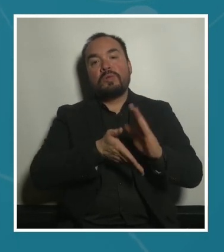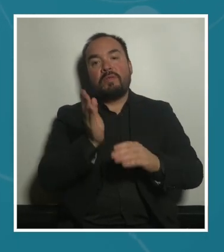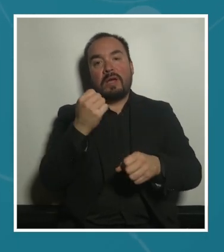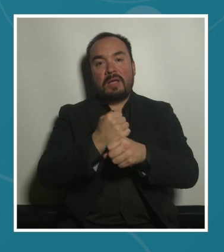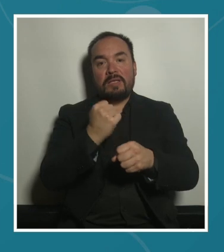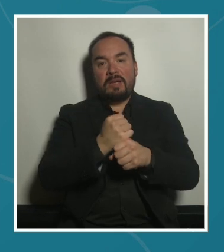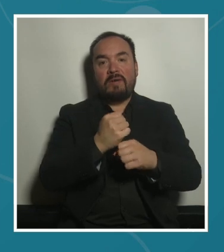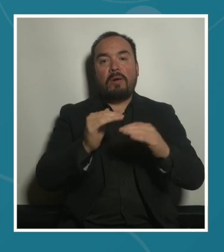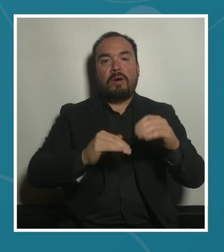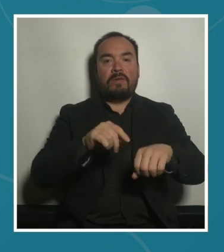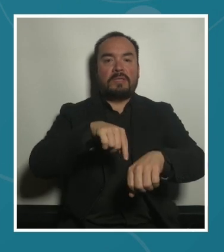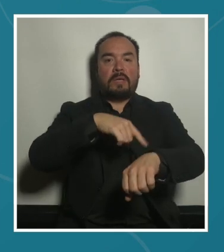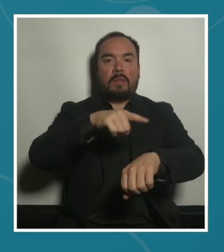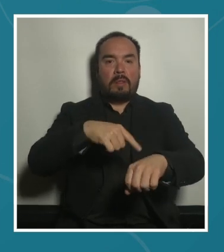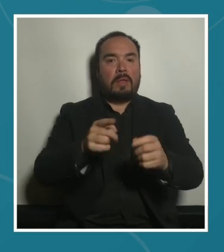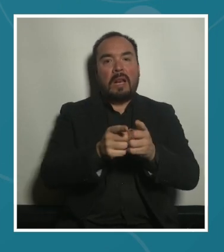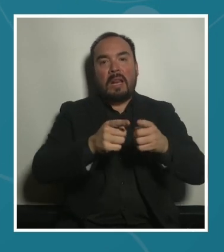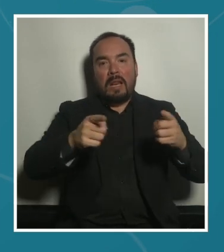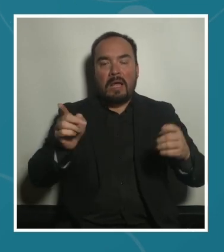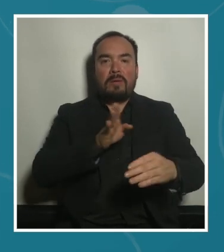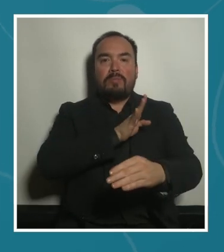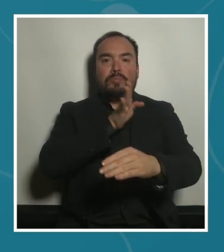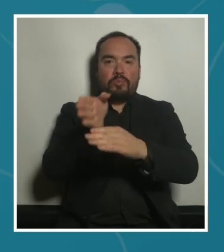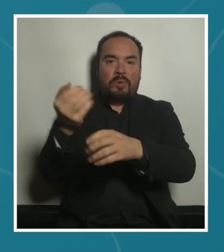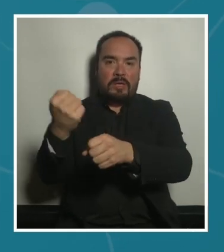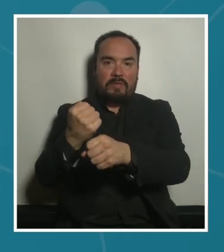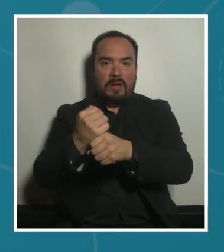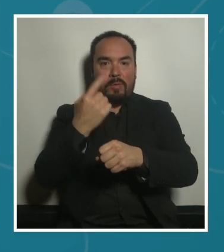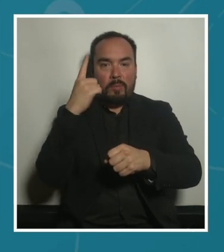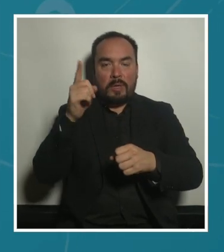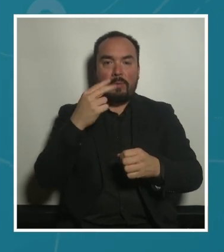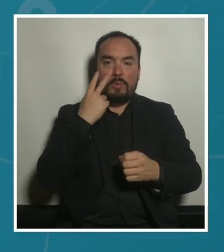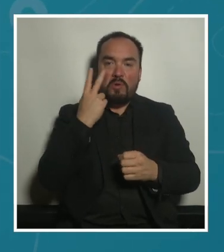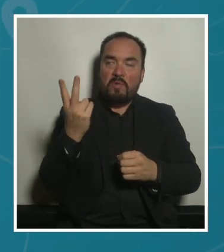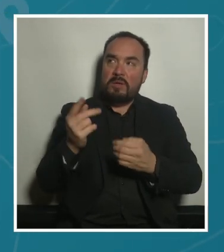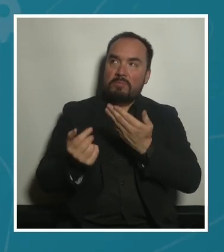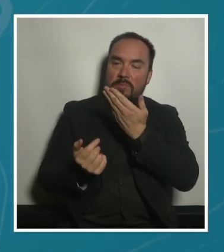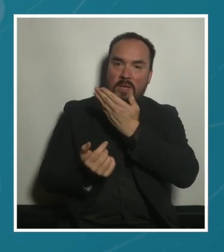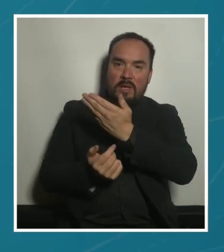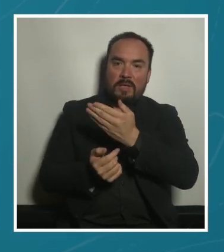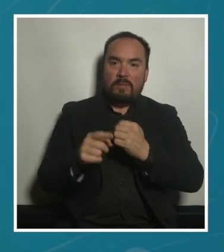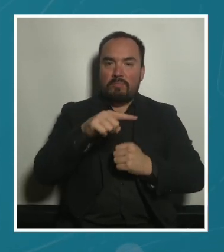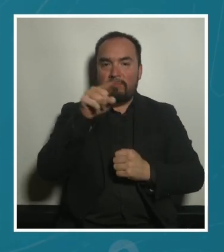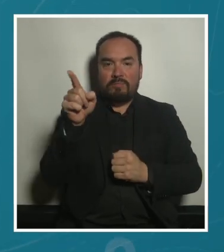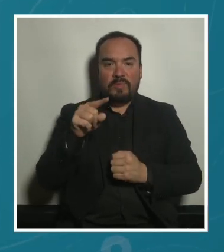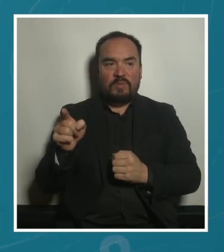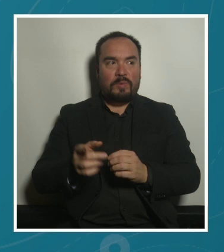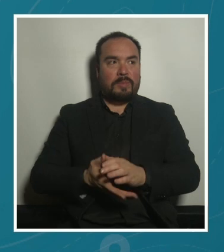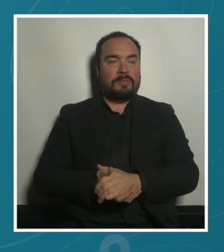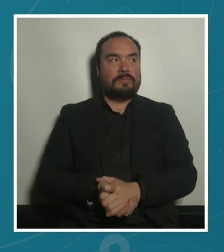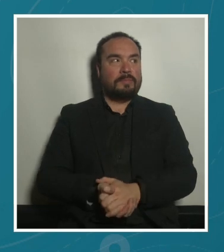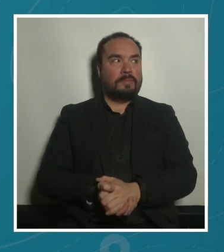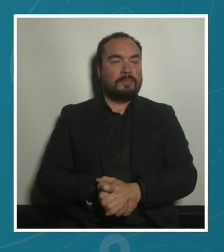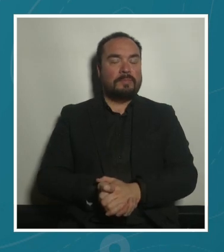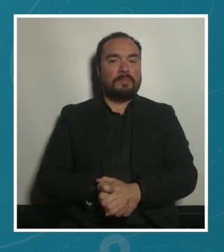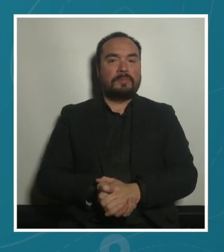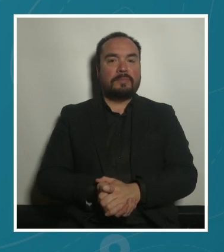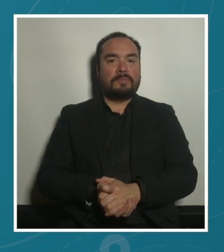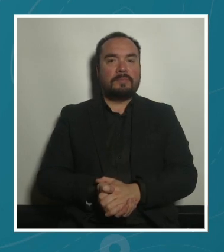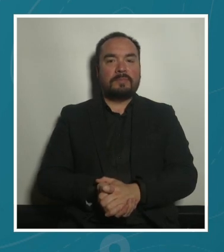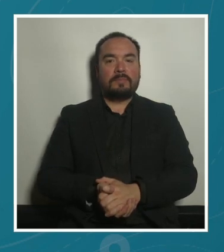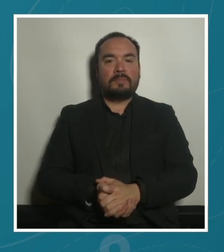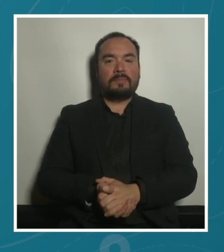pero que es un recorrido lineal. Cómo este recorrido no tiene luz esto, ¿verdad? Se